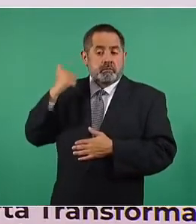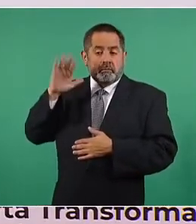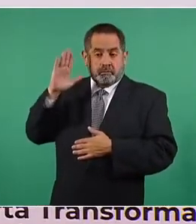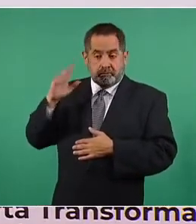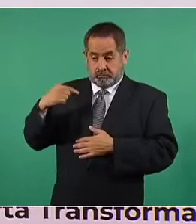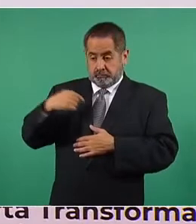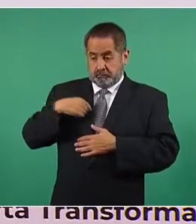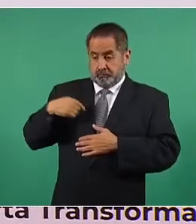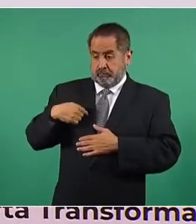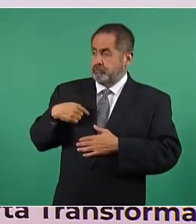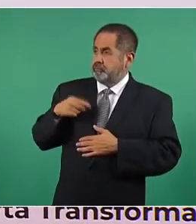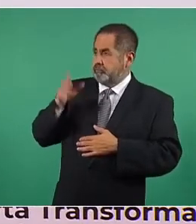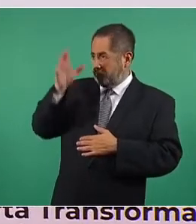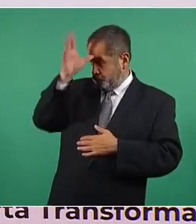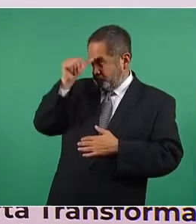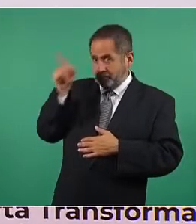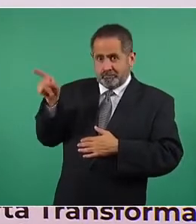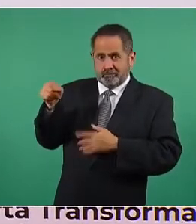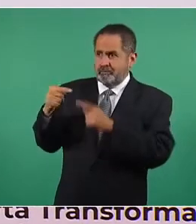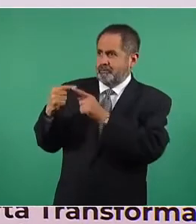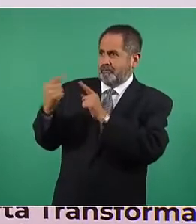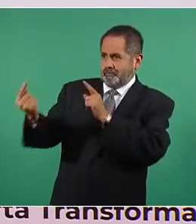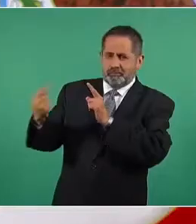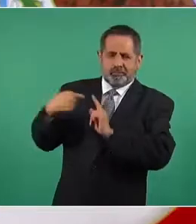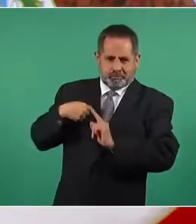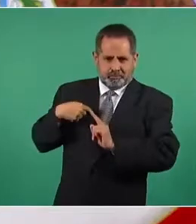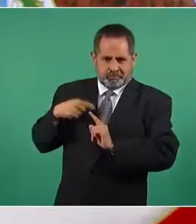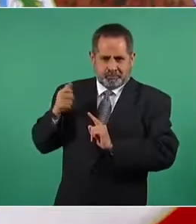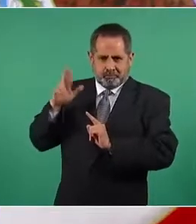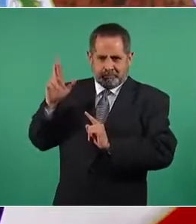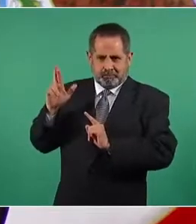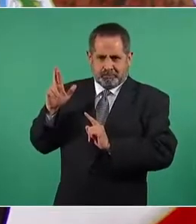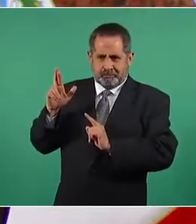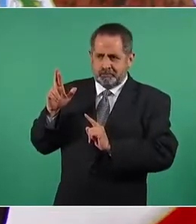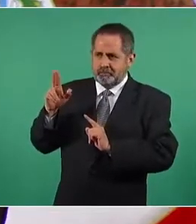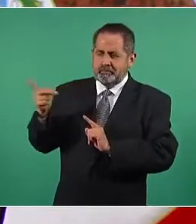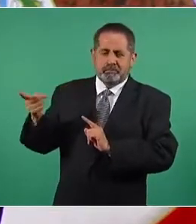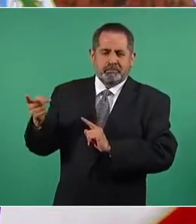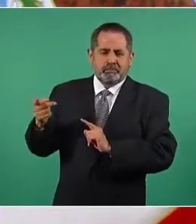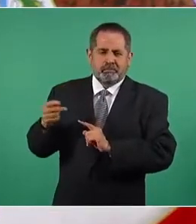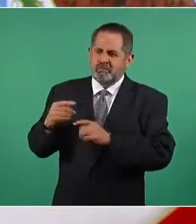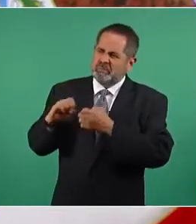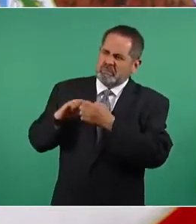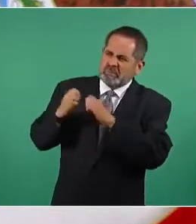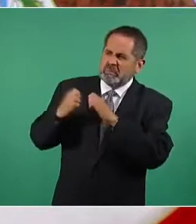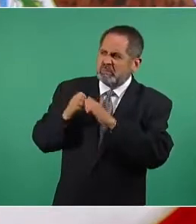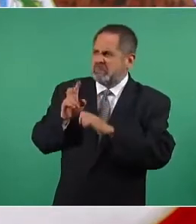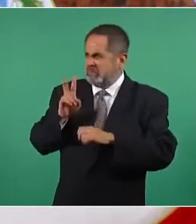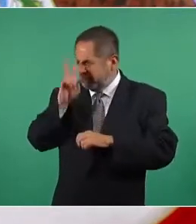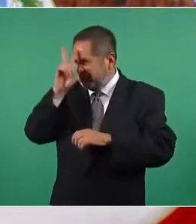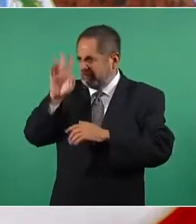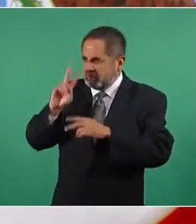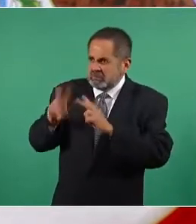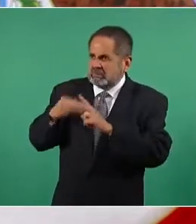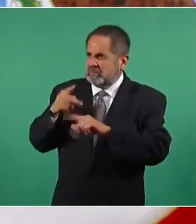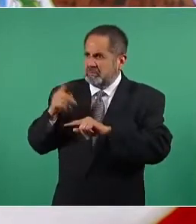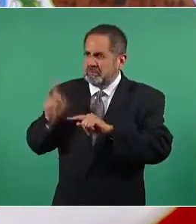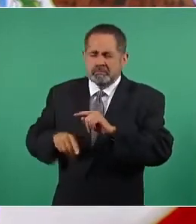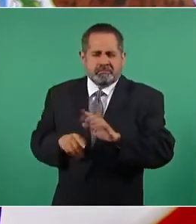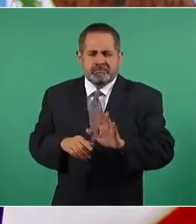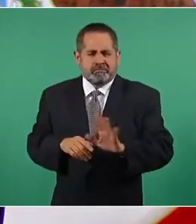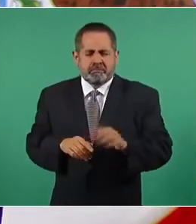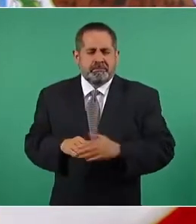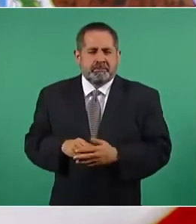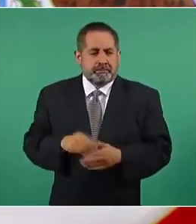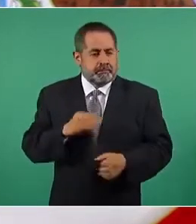oposición. No los vemos como enemigos a destruir. sino como